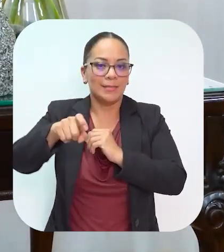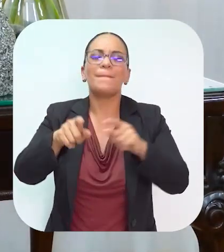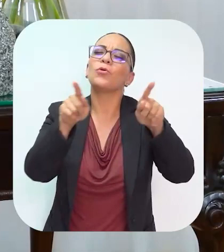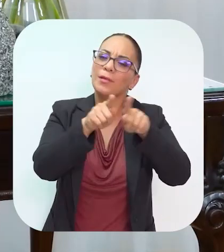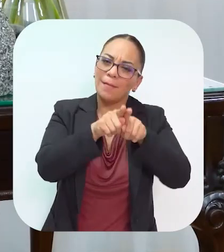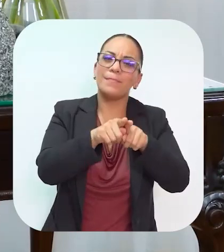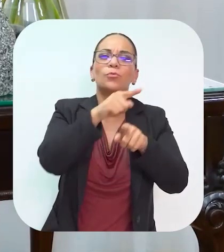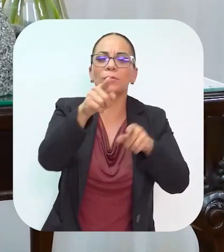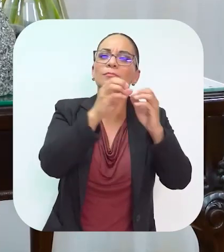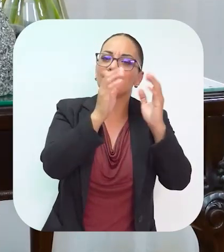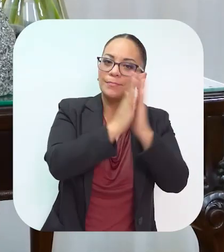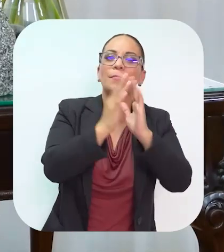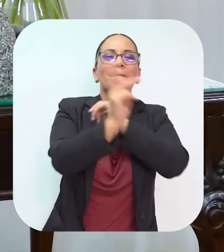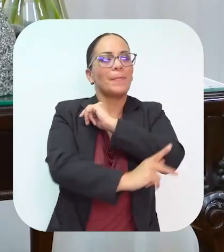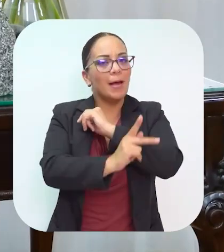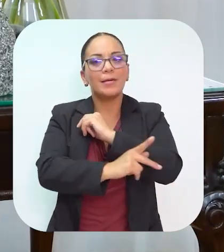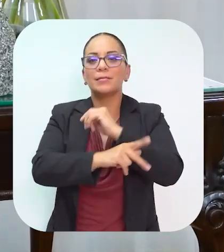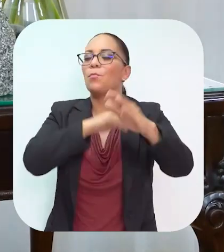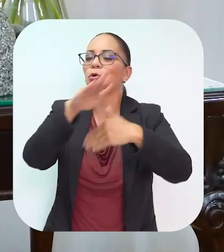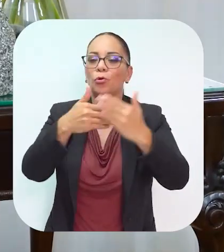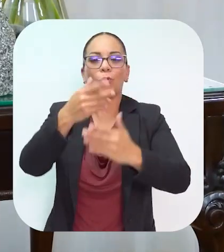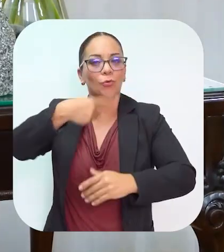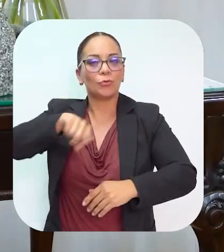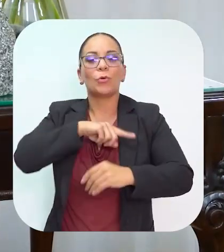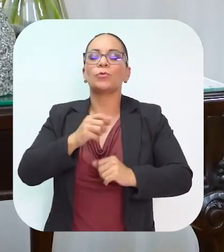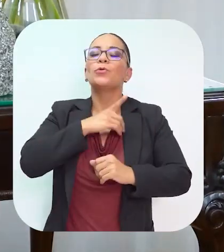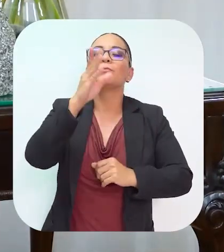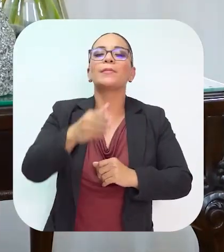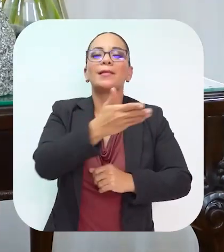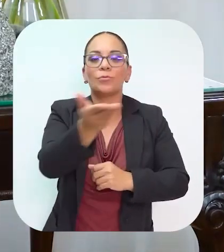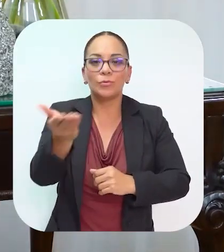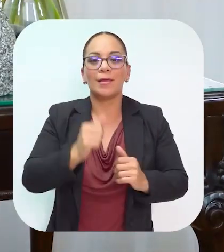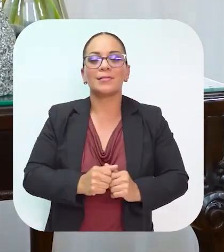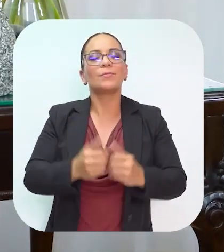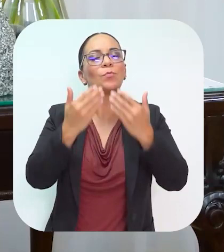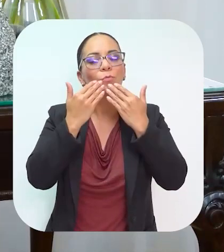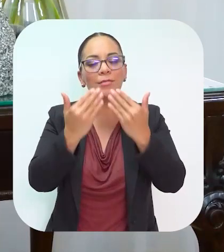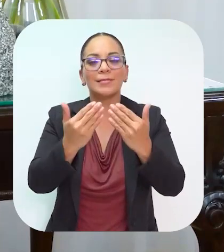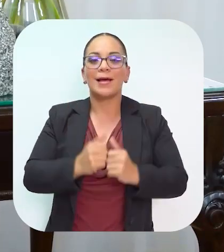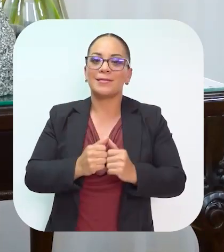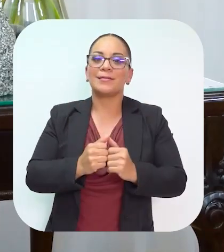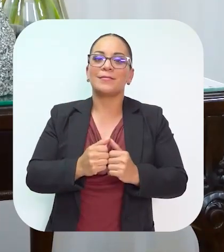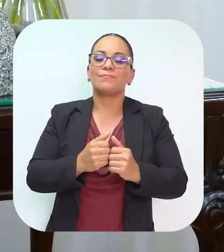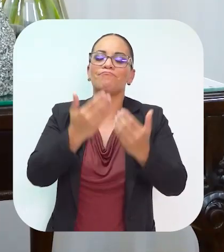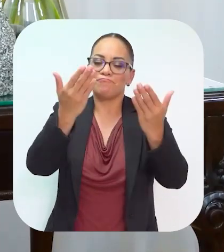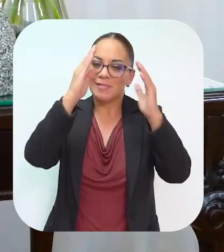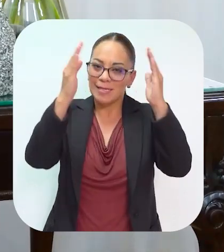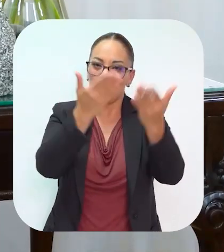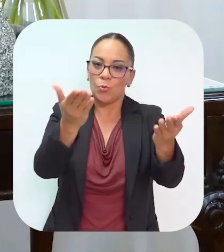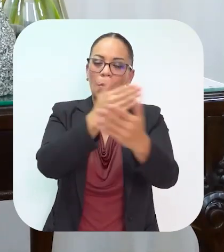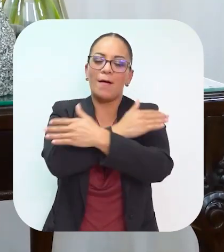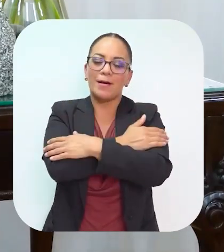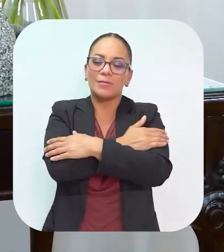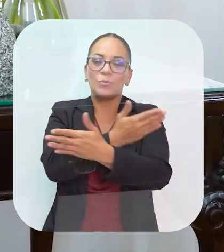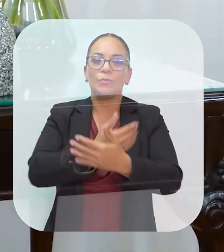por lo que necesiten, pero también por la patria y por todos nosotros. Que Dios los bendiga. Muchísimas